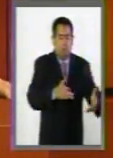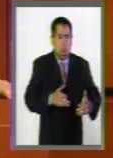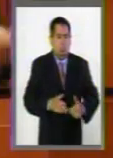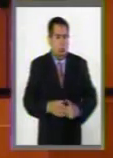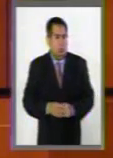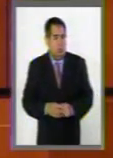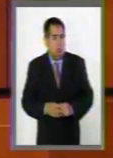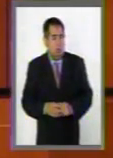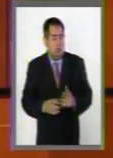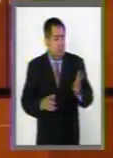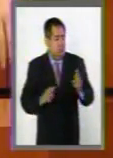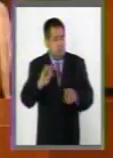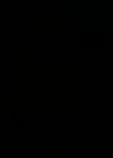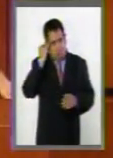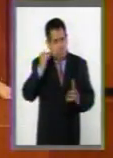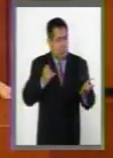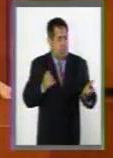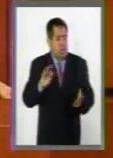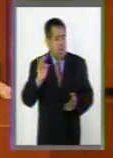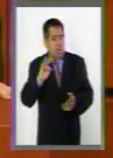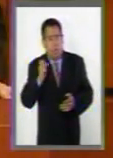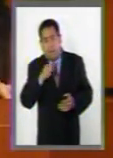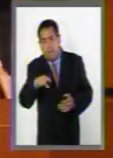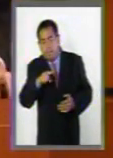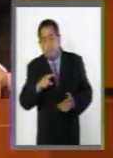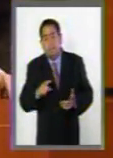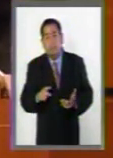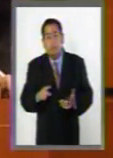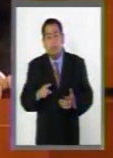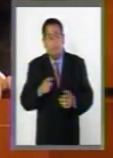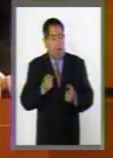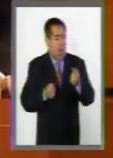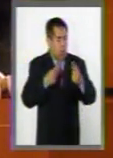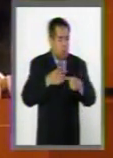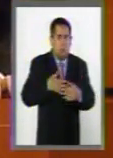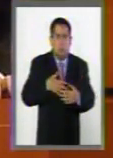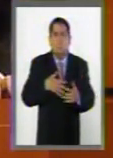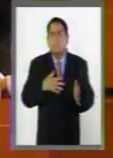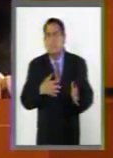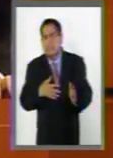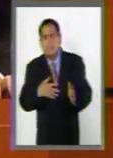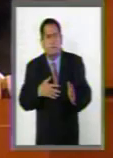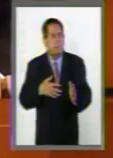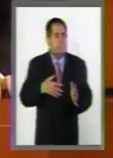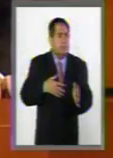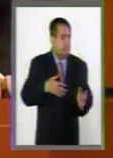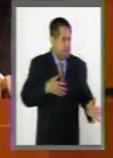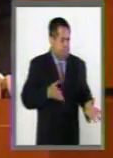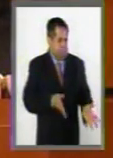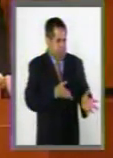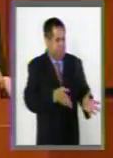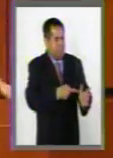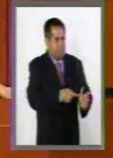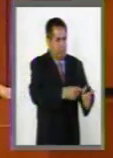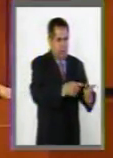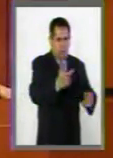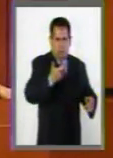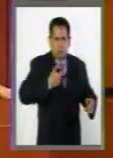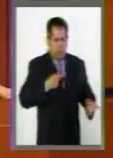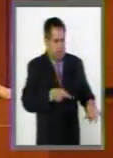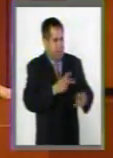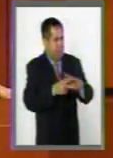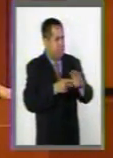Y ya no se diga aquellos que viven de la renta que provocan estas actitudes en los menores,